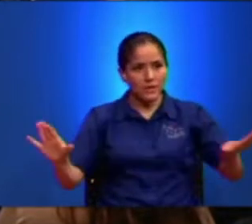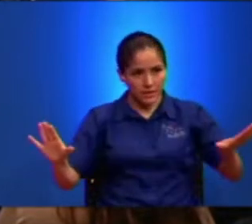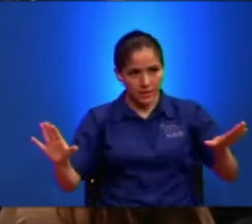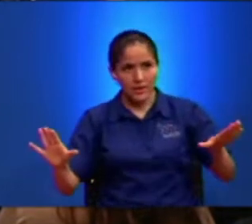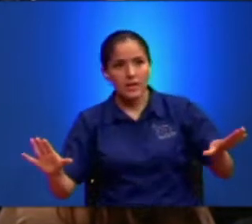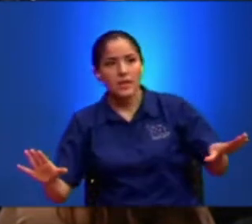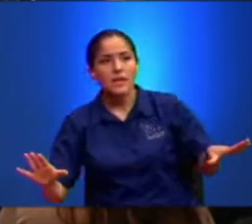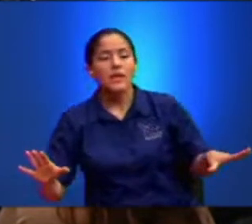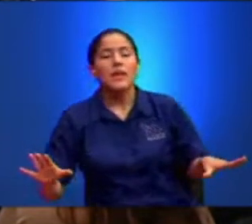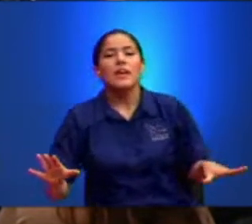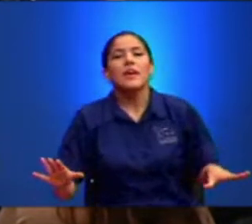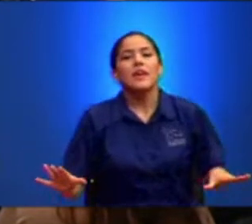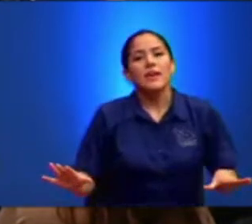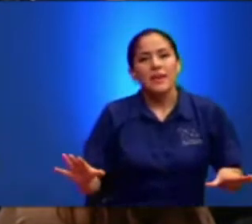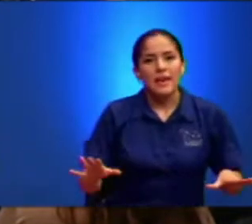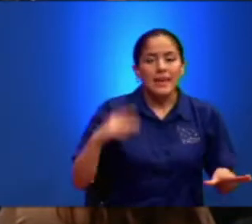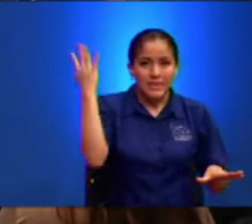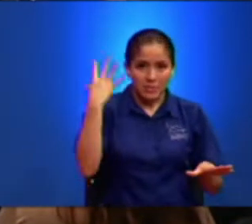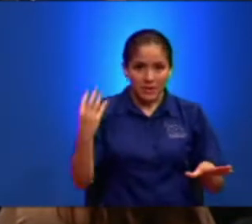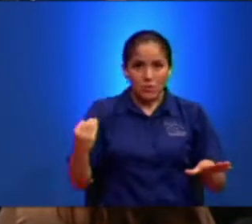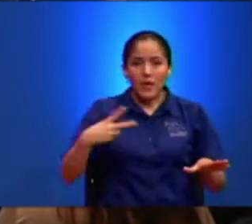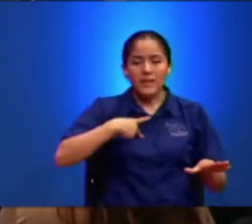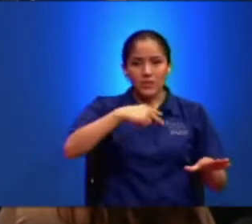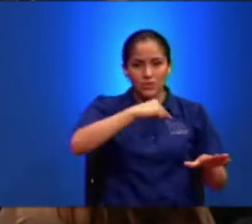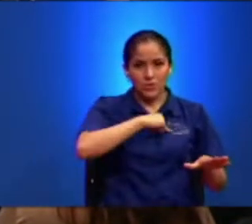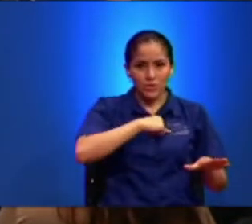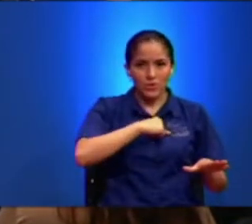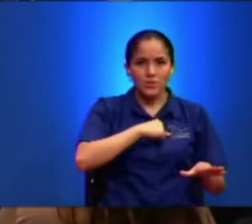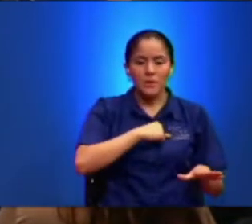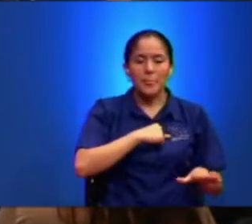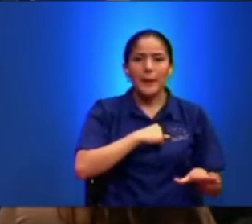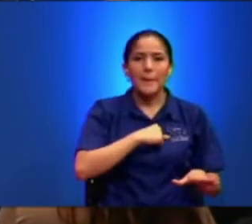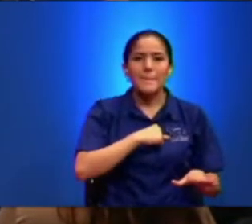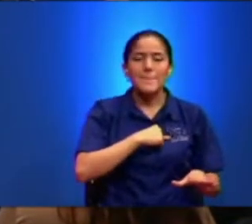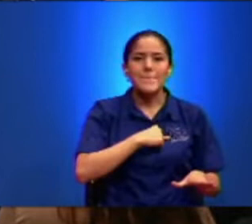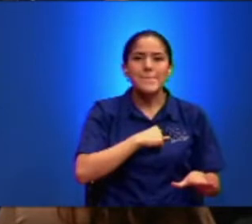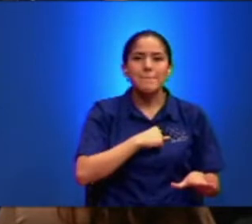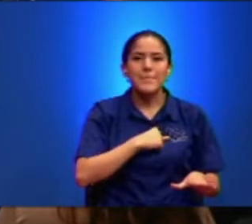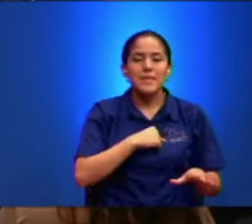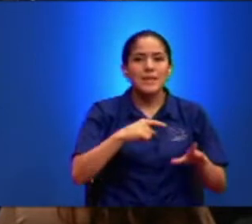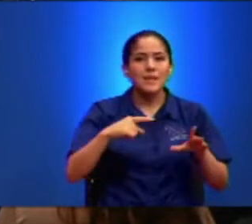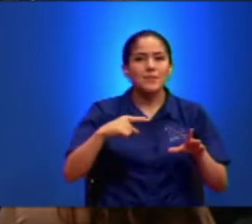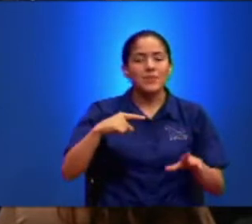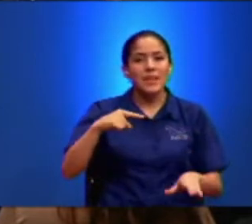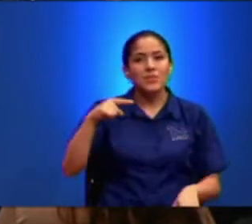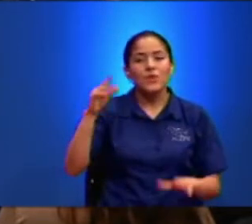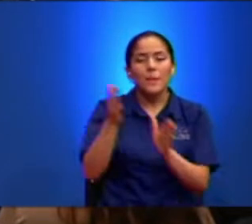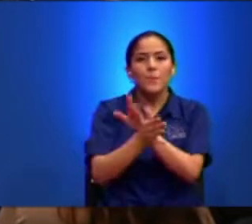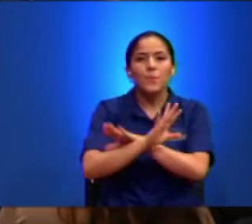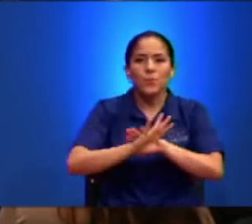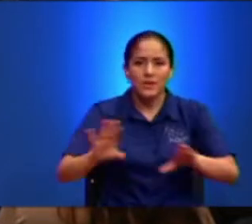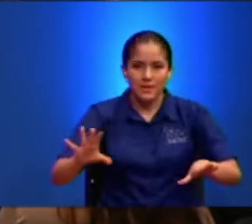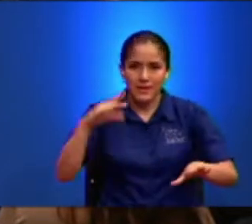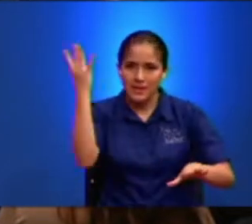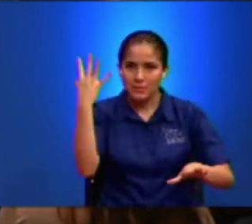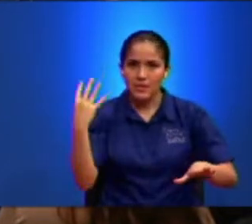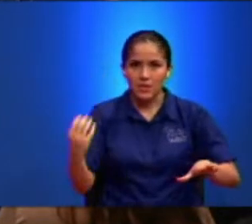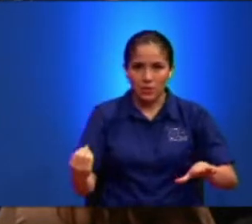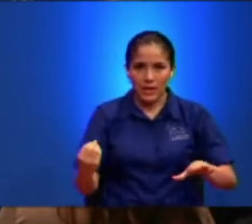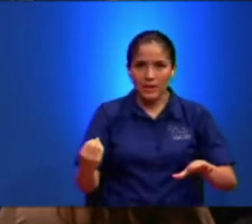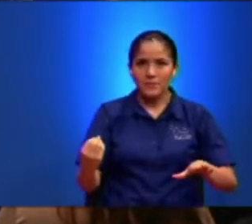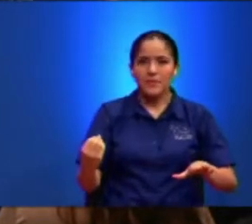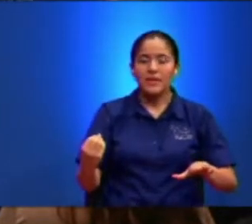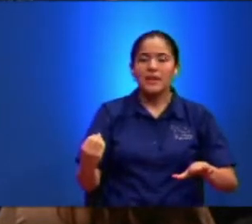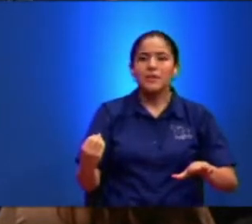No es una muerte física Sino que es una muerte Espiritual Para que le dé Solvencia Al anuncio Que nosotros tenemos